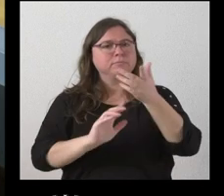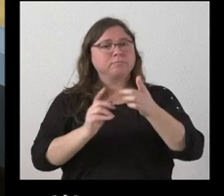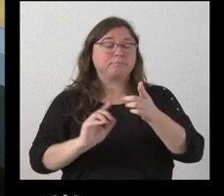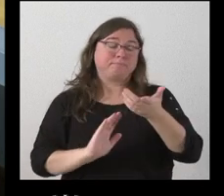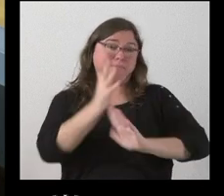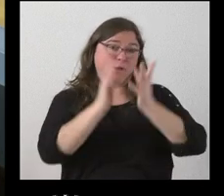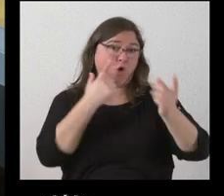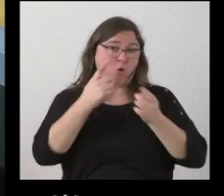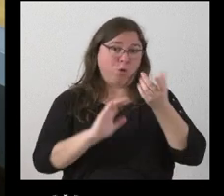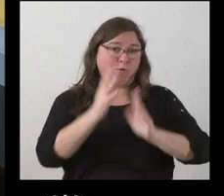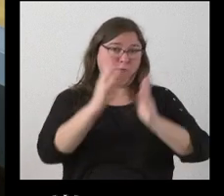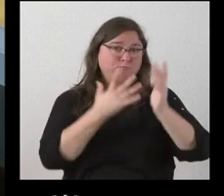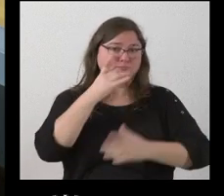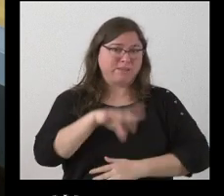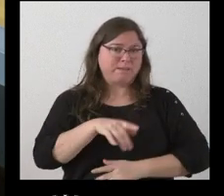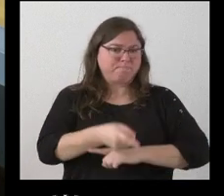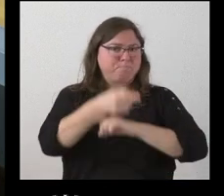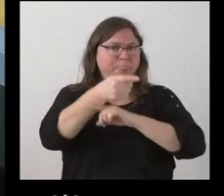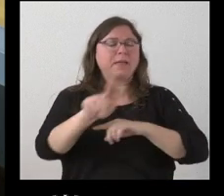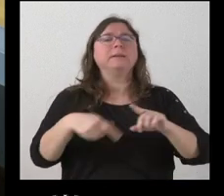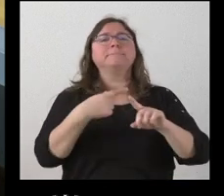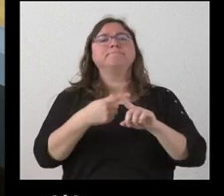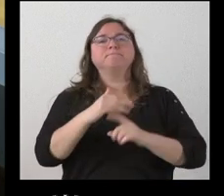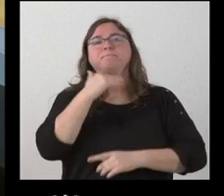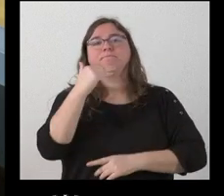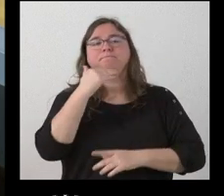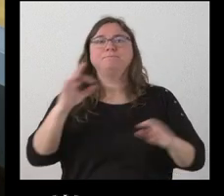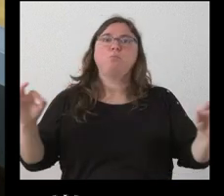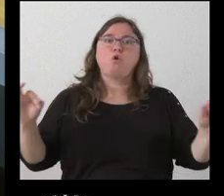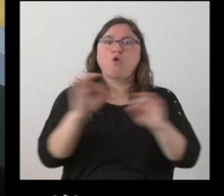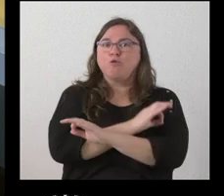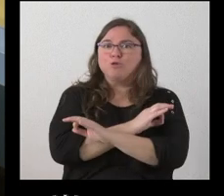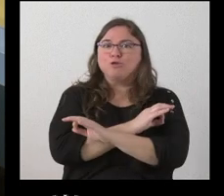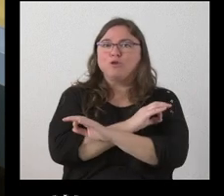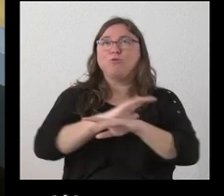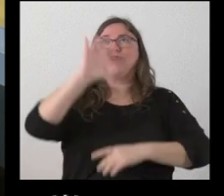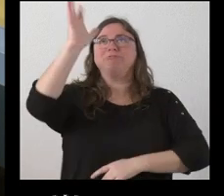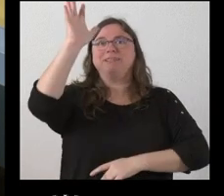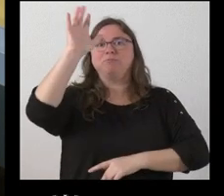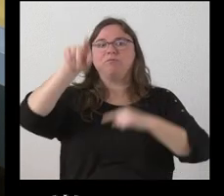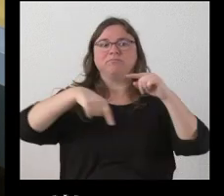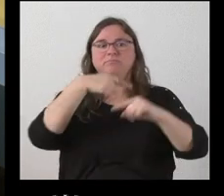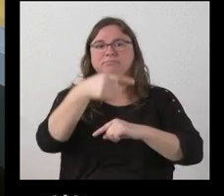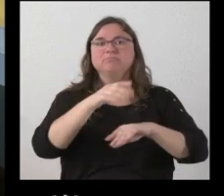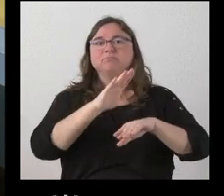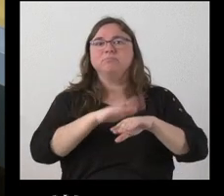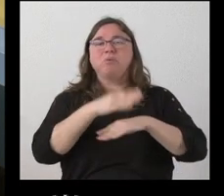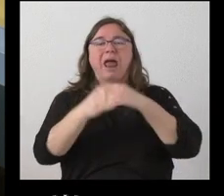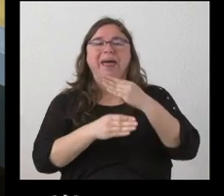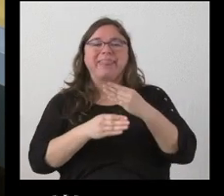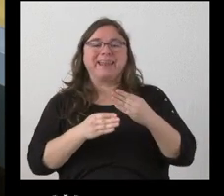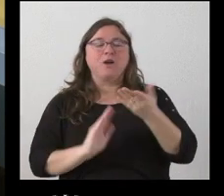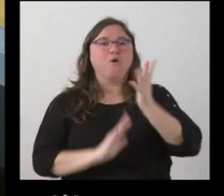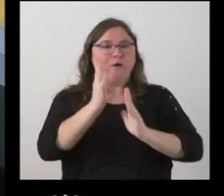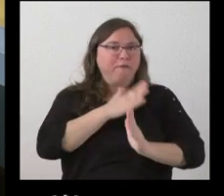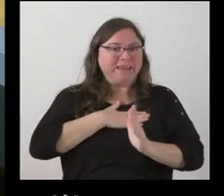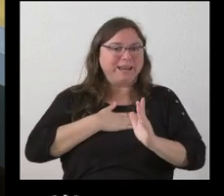hubo algún tipo de confusión con la previsión meteorológica como para ponerse a hacer una quema controlada en